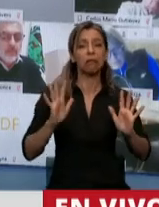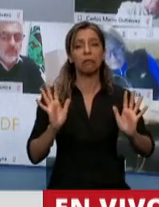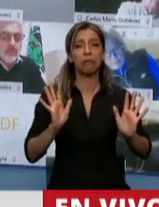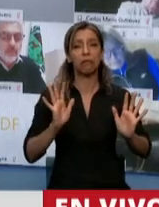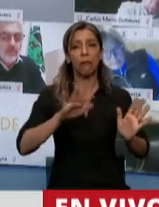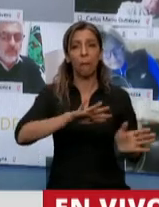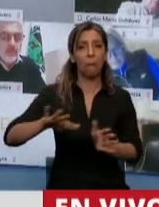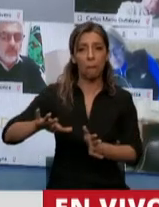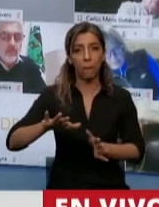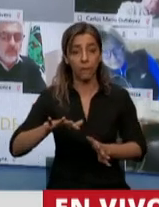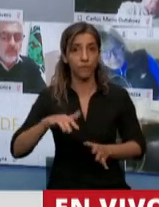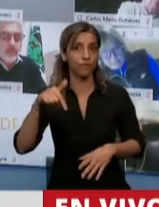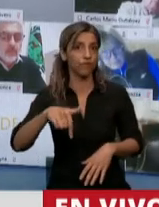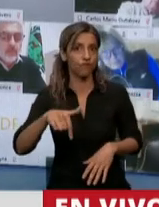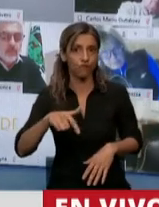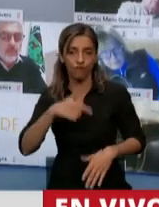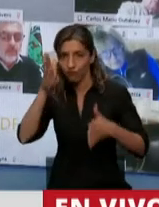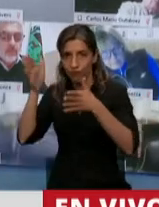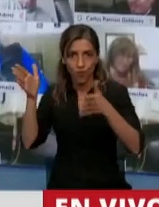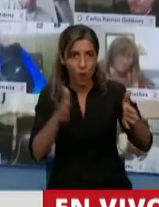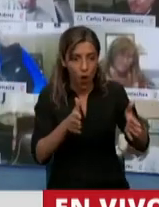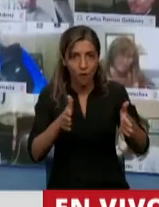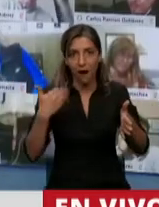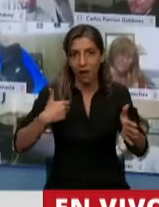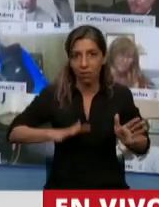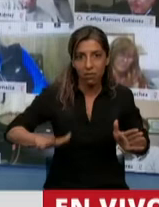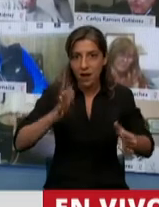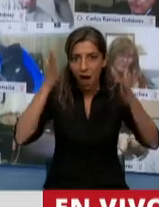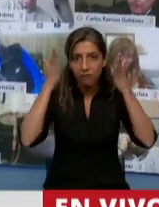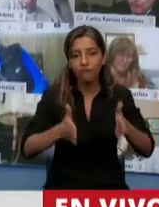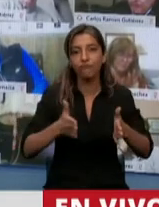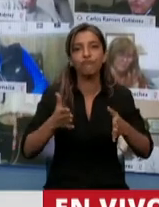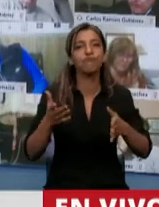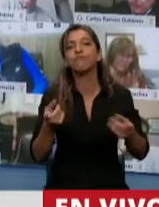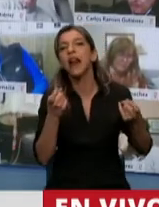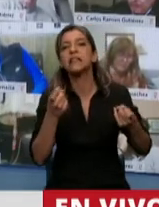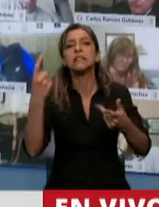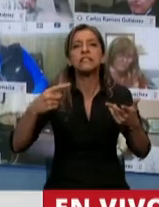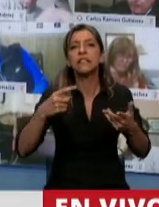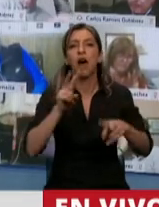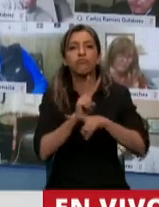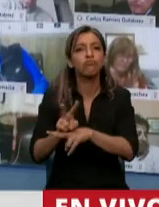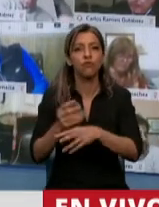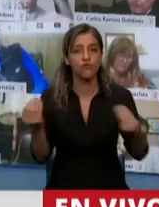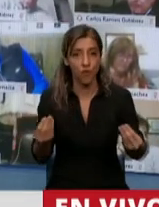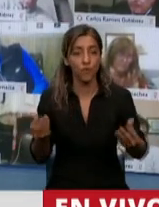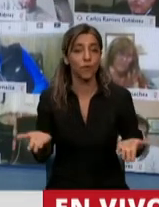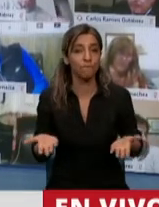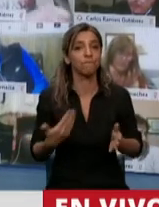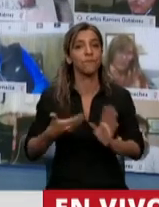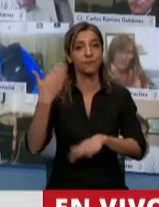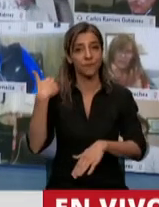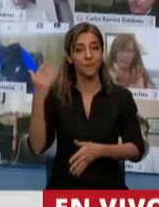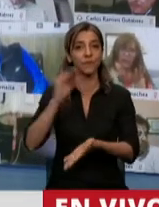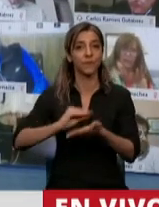bueno, hoy nos pone nuevamente a hacer un reconto de lo que estaba en danza y de las nuevas perspectivas. Y bien lo mencionaba el diputado Igón,